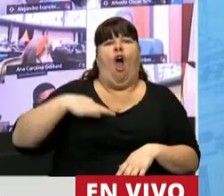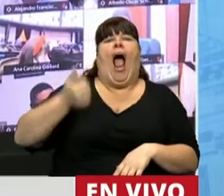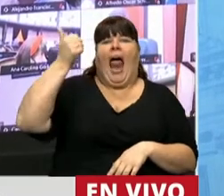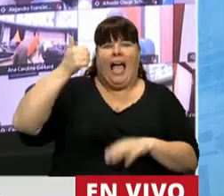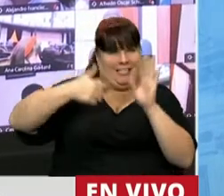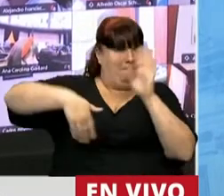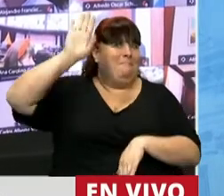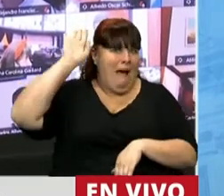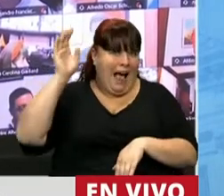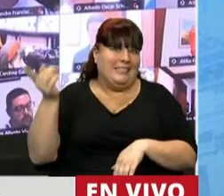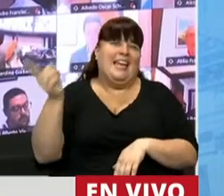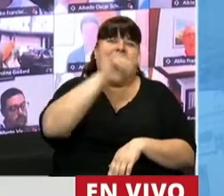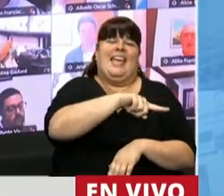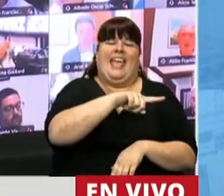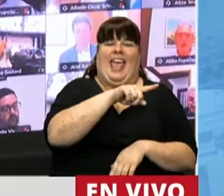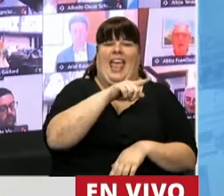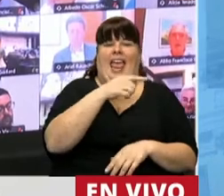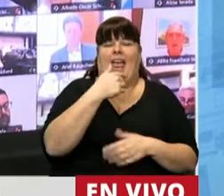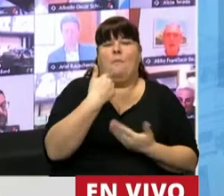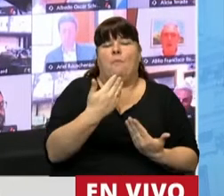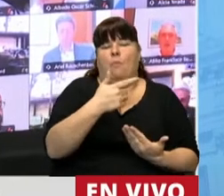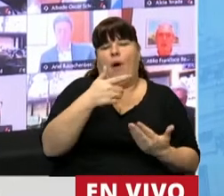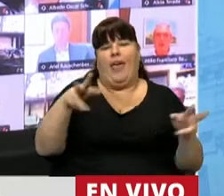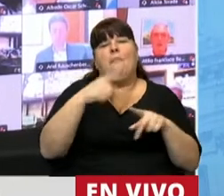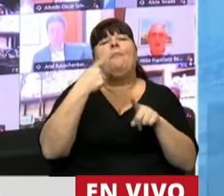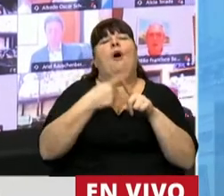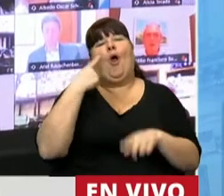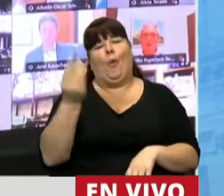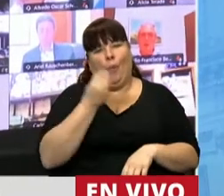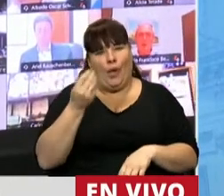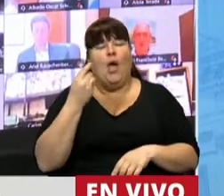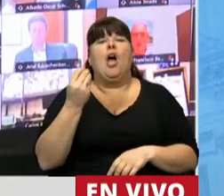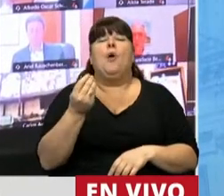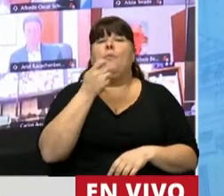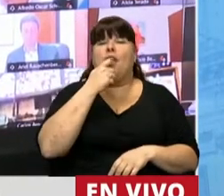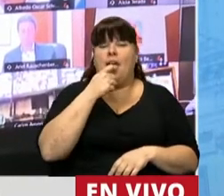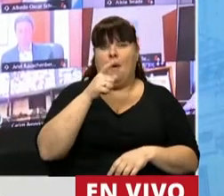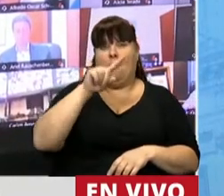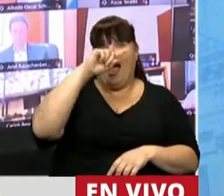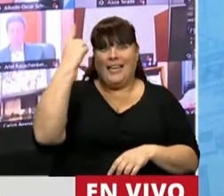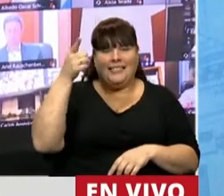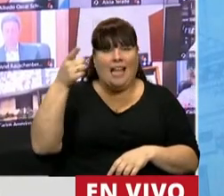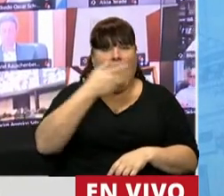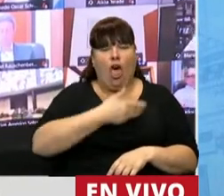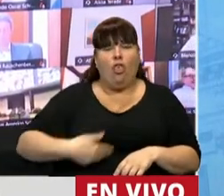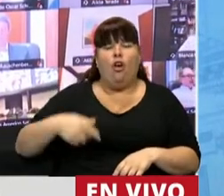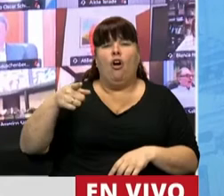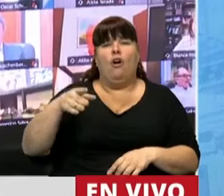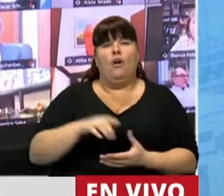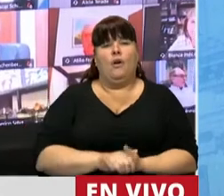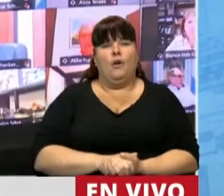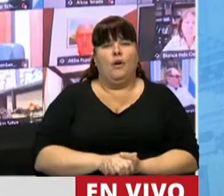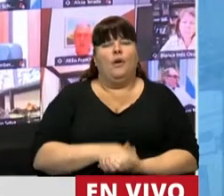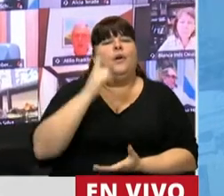mucho más de aquello que estuviera permitido con la viveza. Porque el hecho de que desde el Estado Nacional se haya